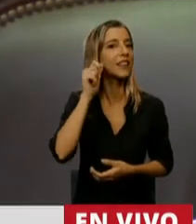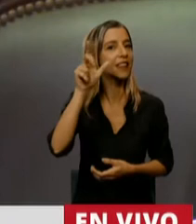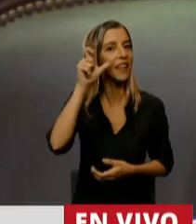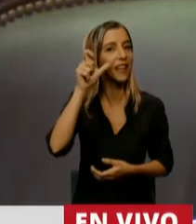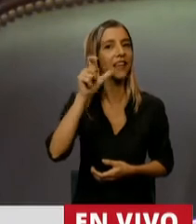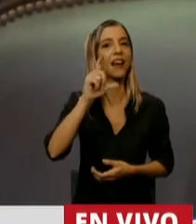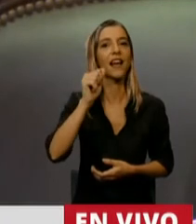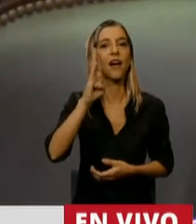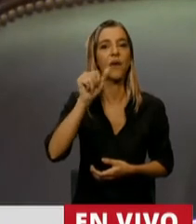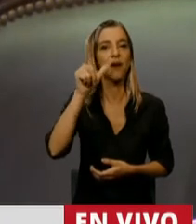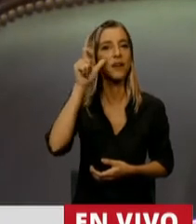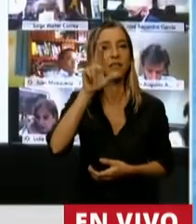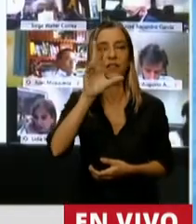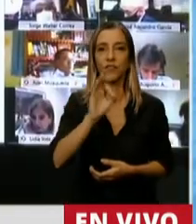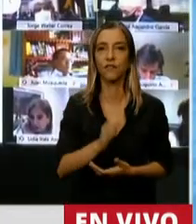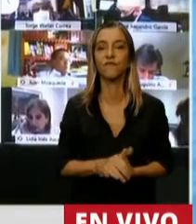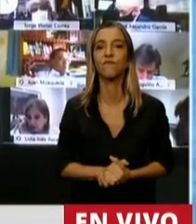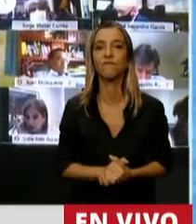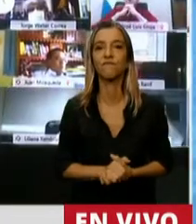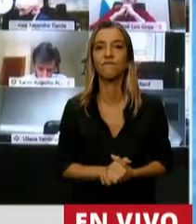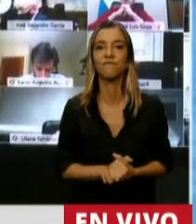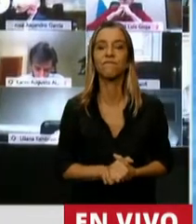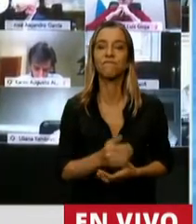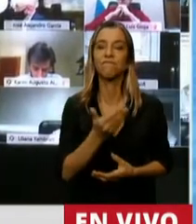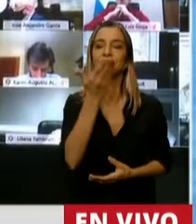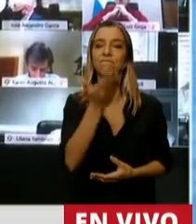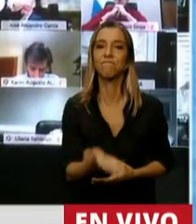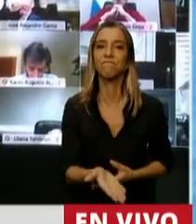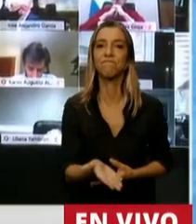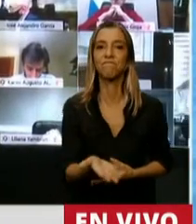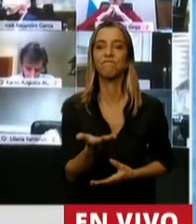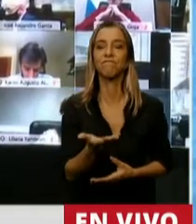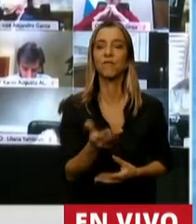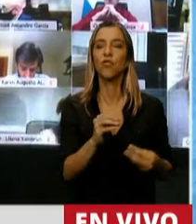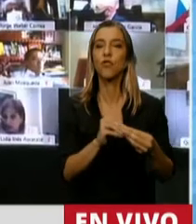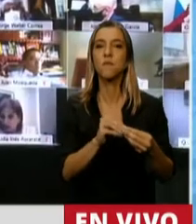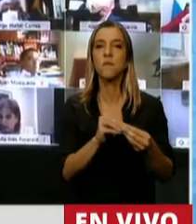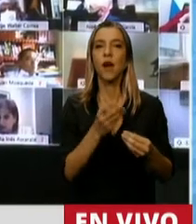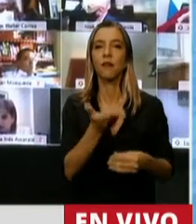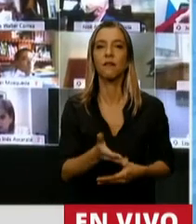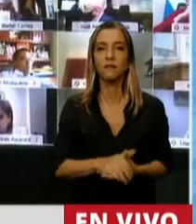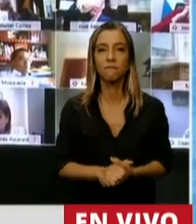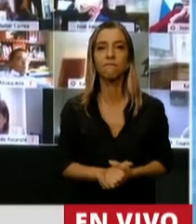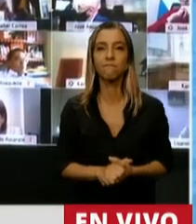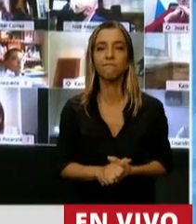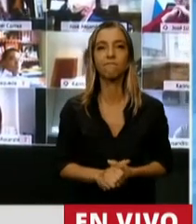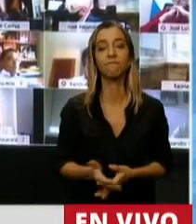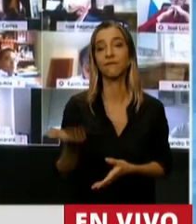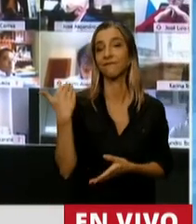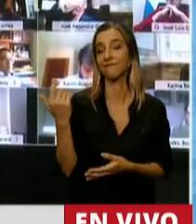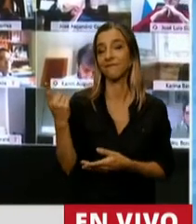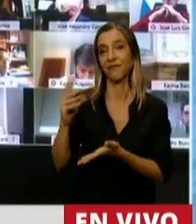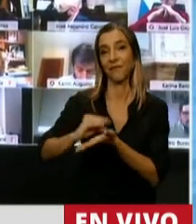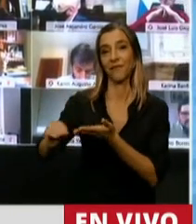Un compañero, como lo mencionaba el diputado que recién inició el